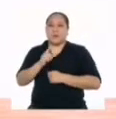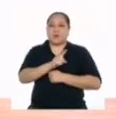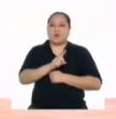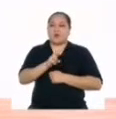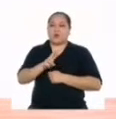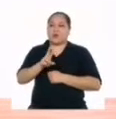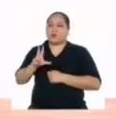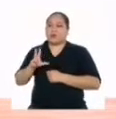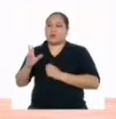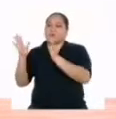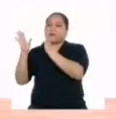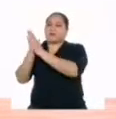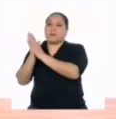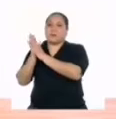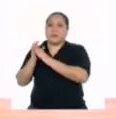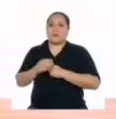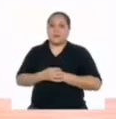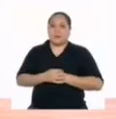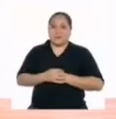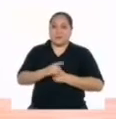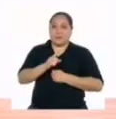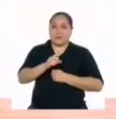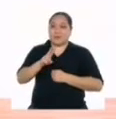1, 2, 3.